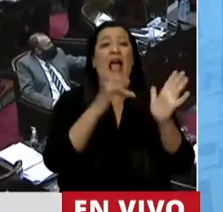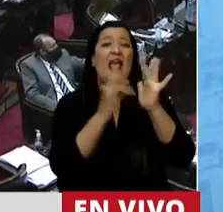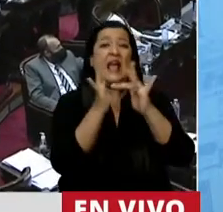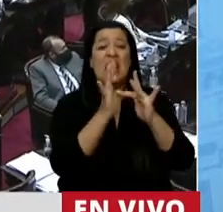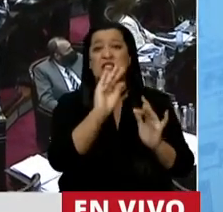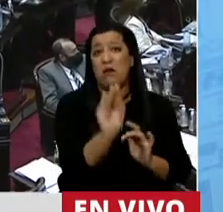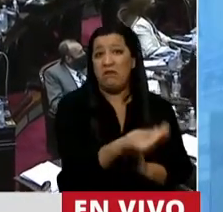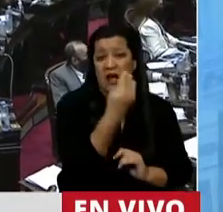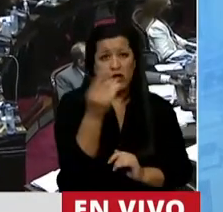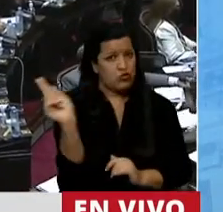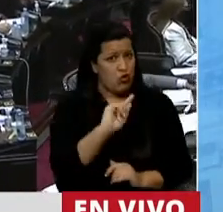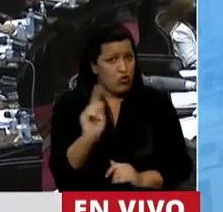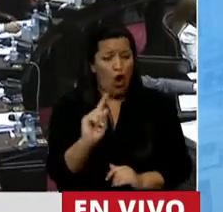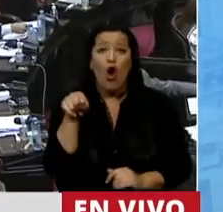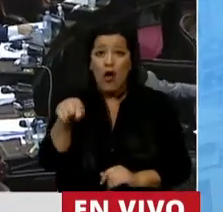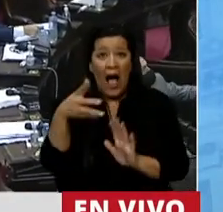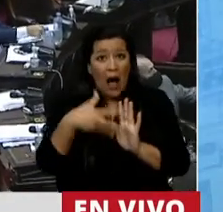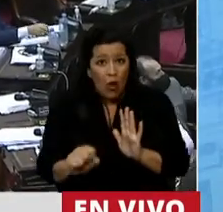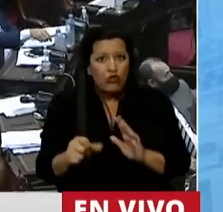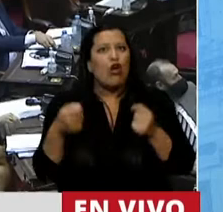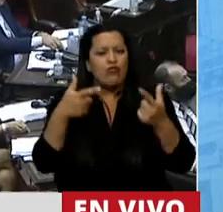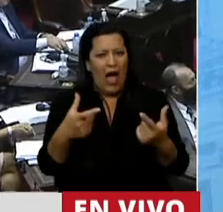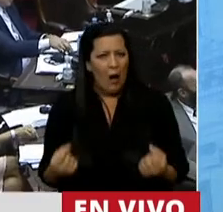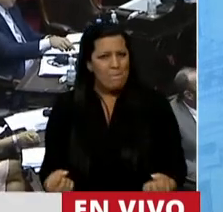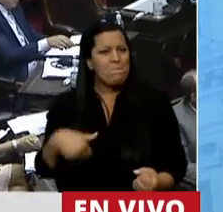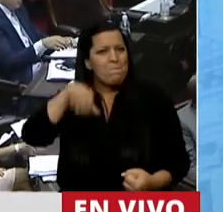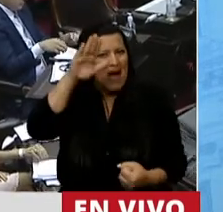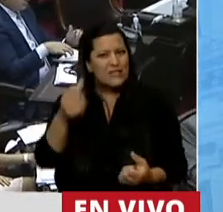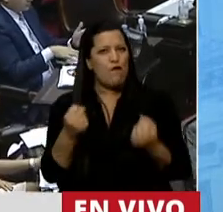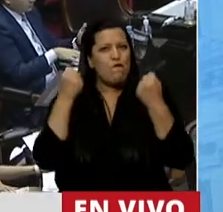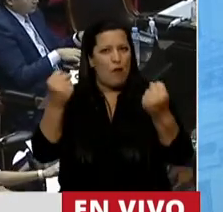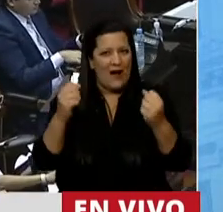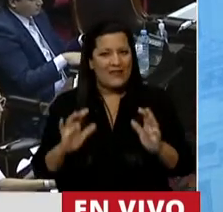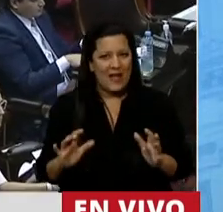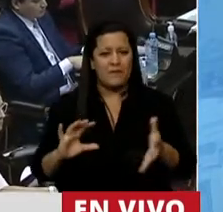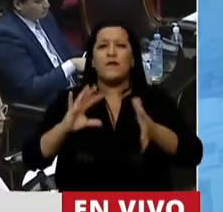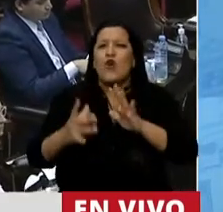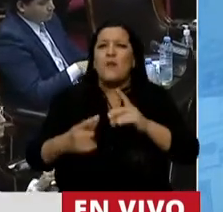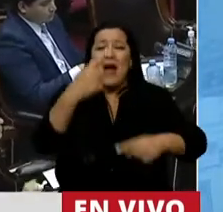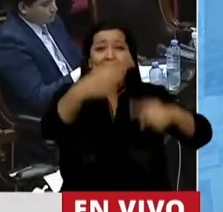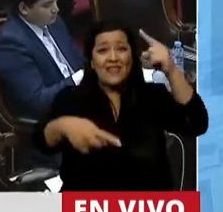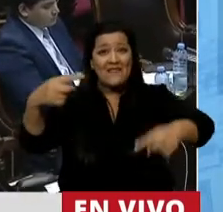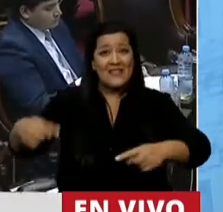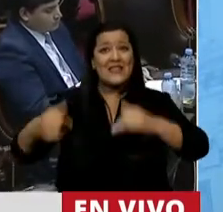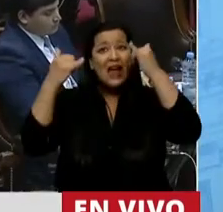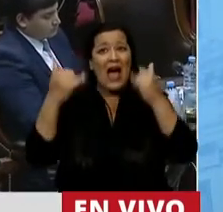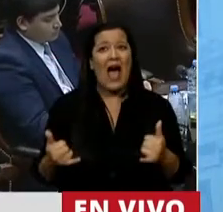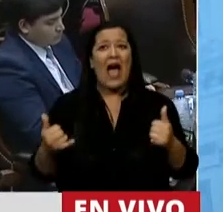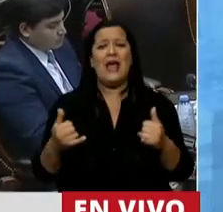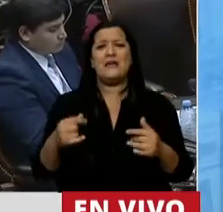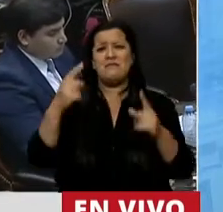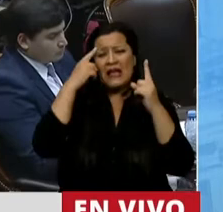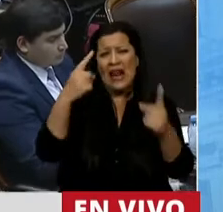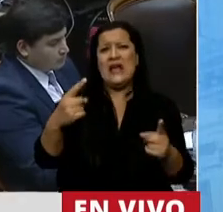yo creo que puede ser una fortaleza. Esa diversidad es un reflejo en algún lugar de posiciones, de